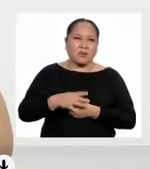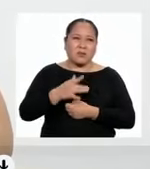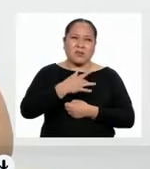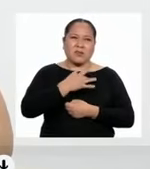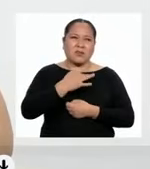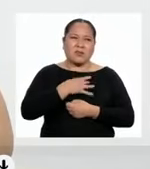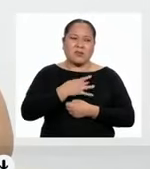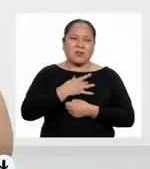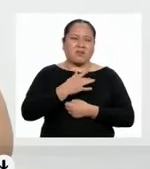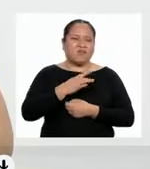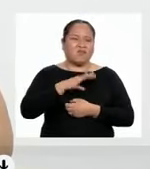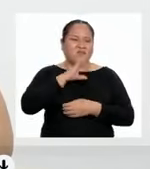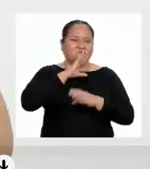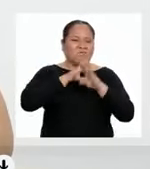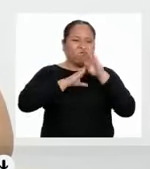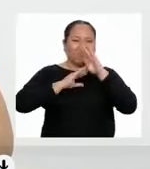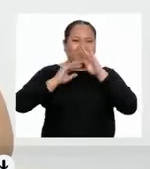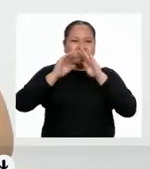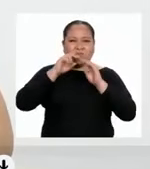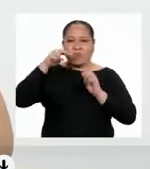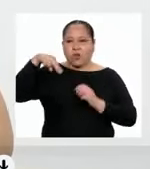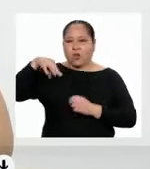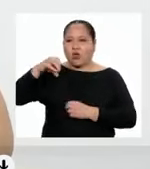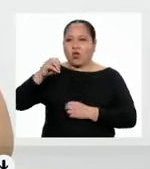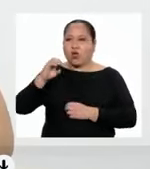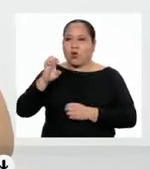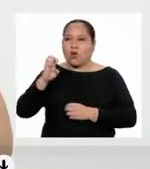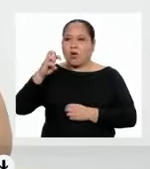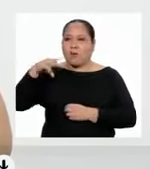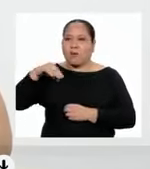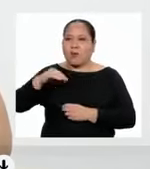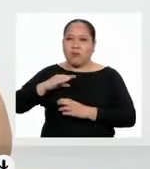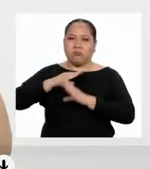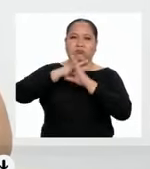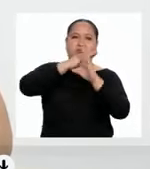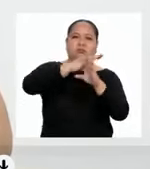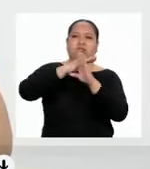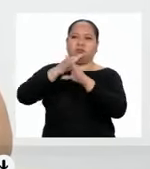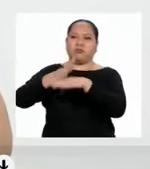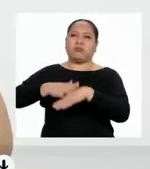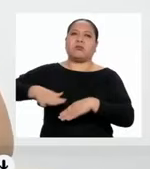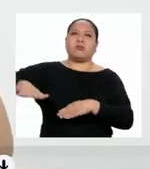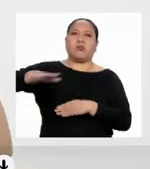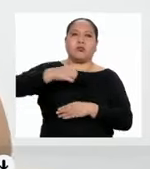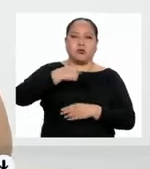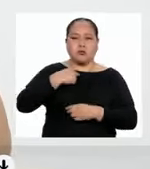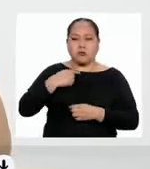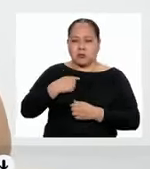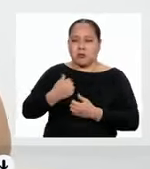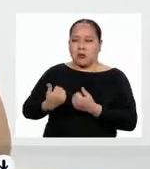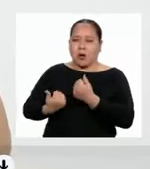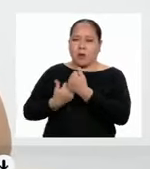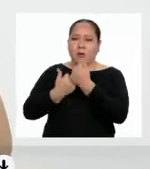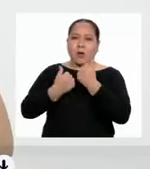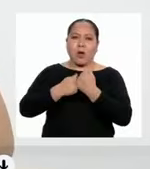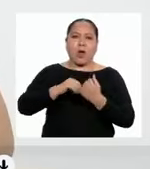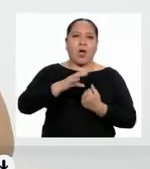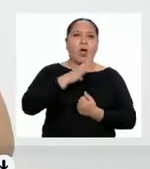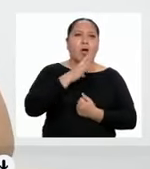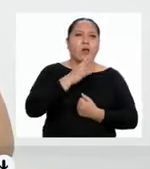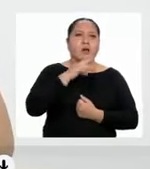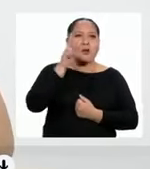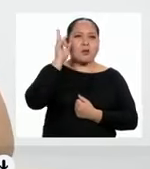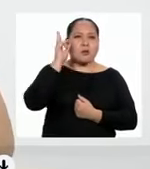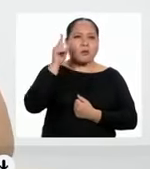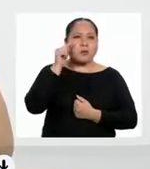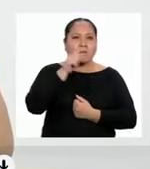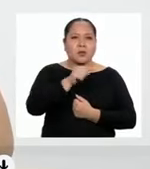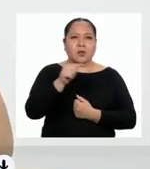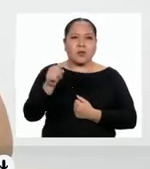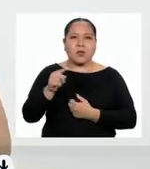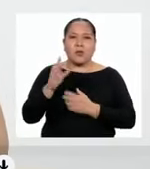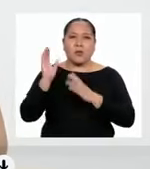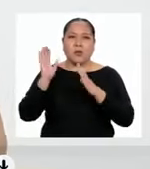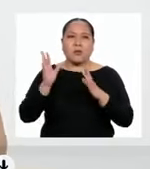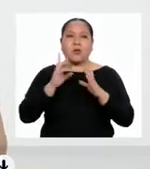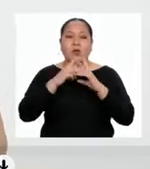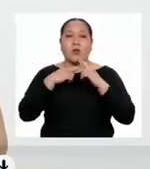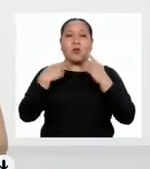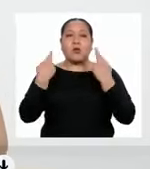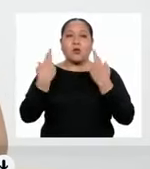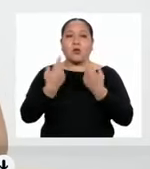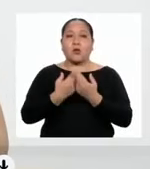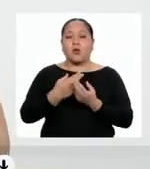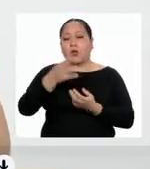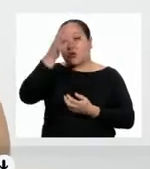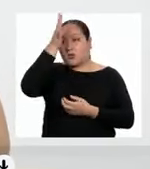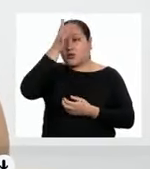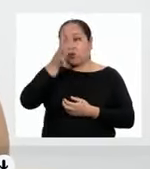mucha impotencia. Era Noemí contra el mundo. Pero yo decidí intervenir. Hablé con la profesora y ella organizó una reunión con los